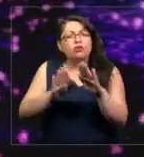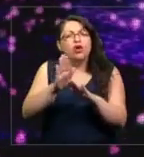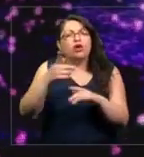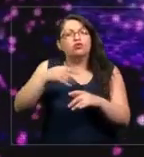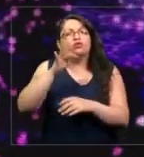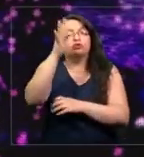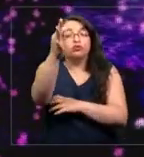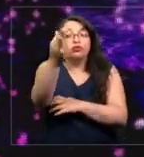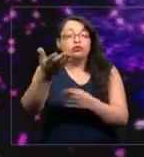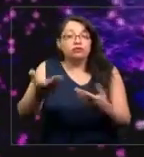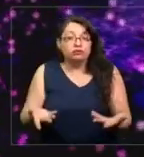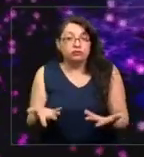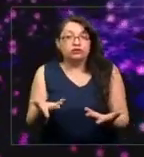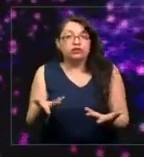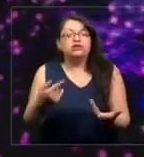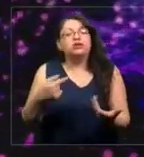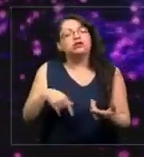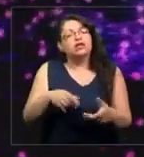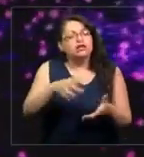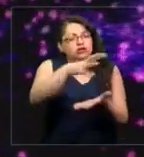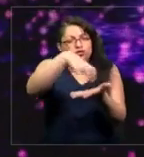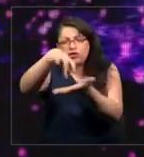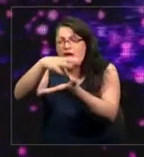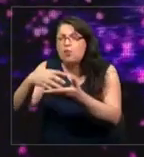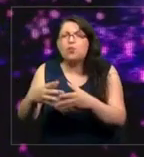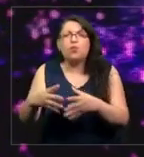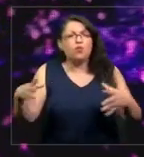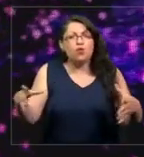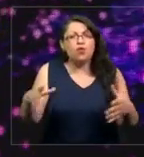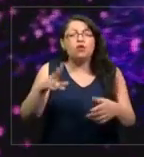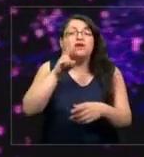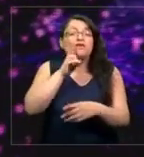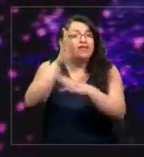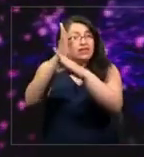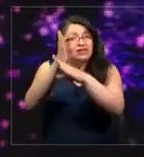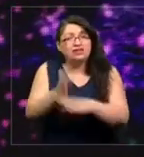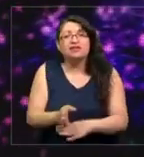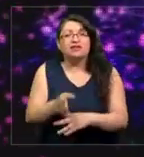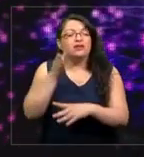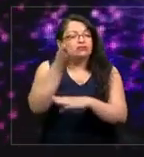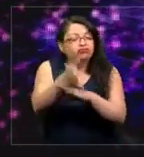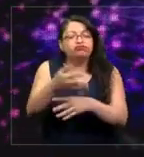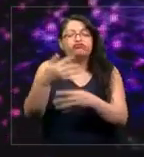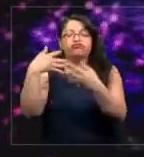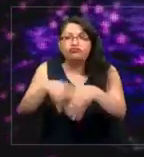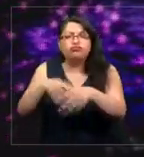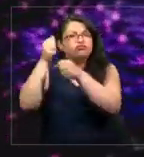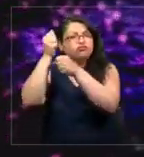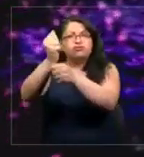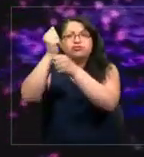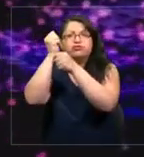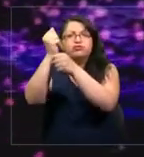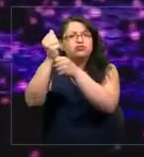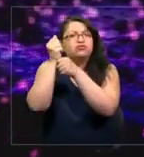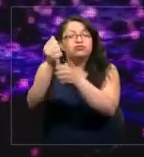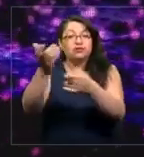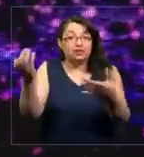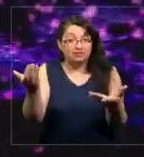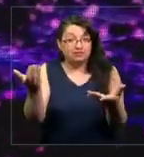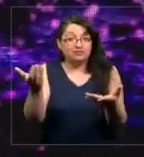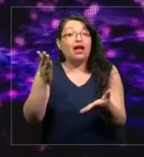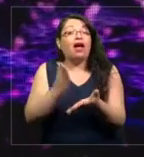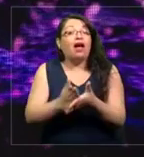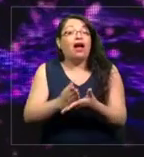en que en cientos de ciudades todos los viernes salían a manifestarse, al punto que Greta